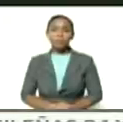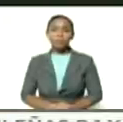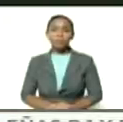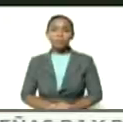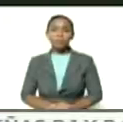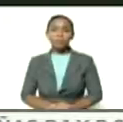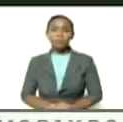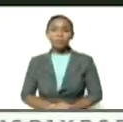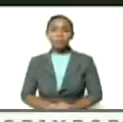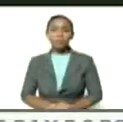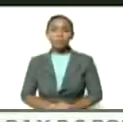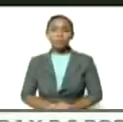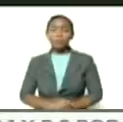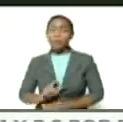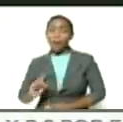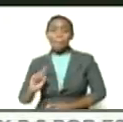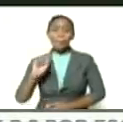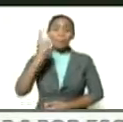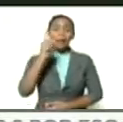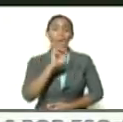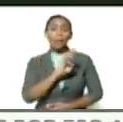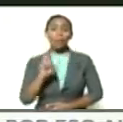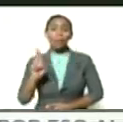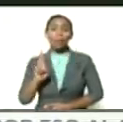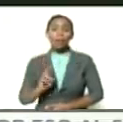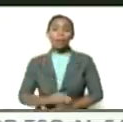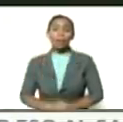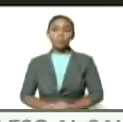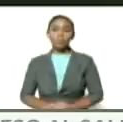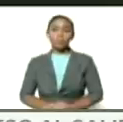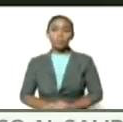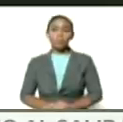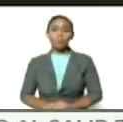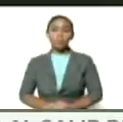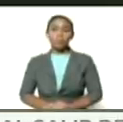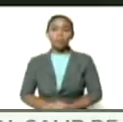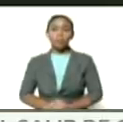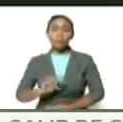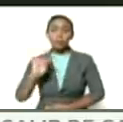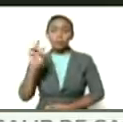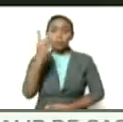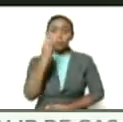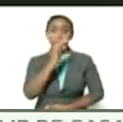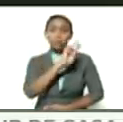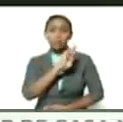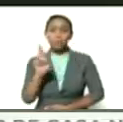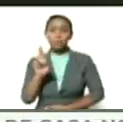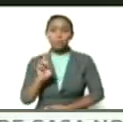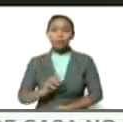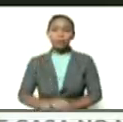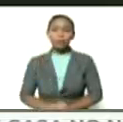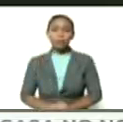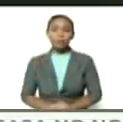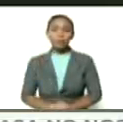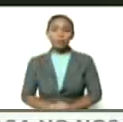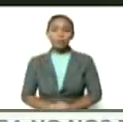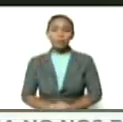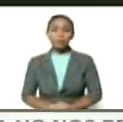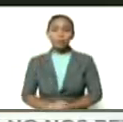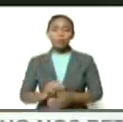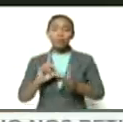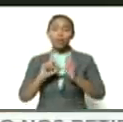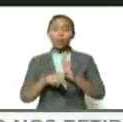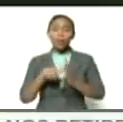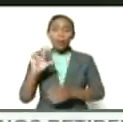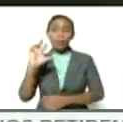la primera república la segunda república y luego